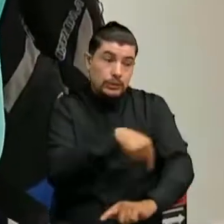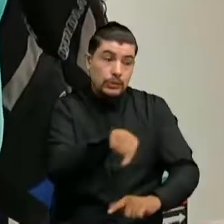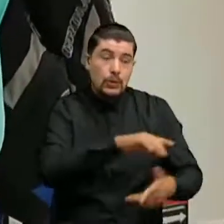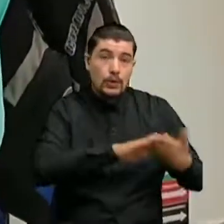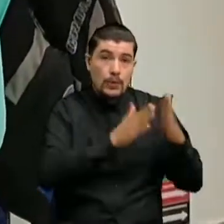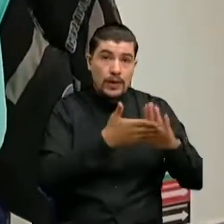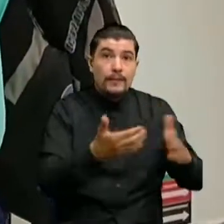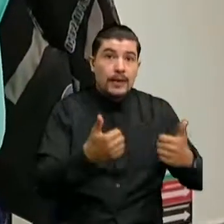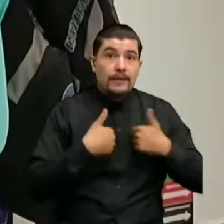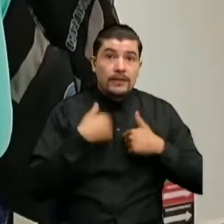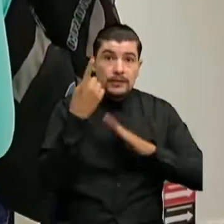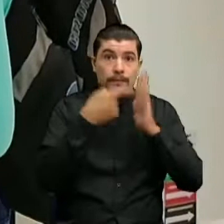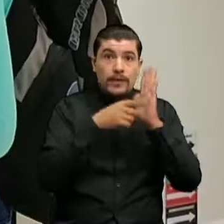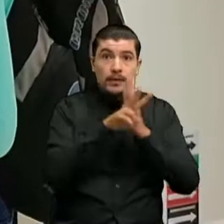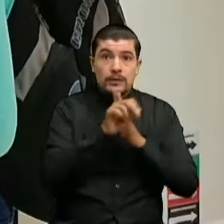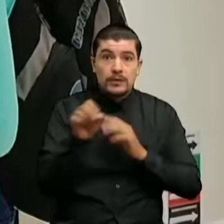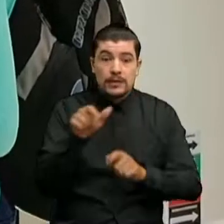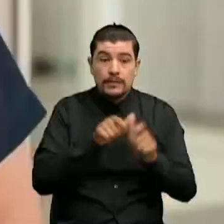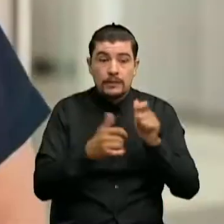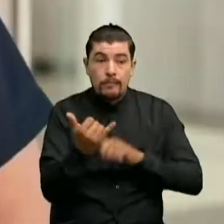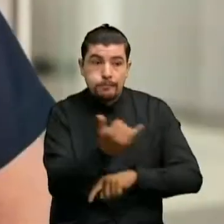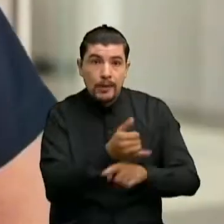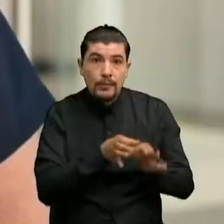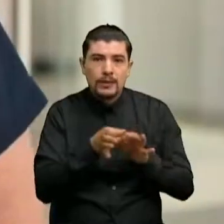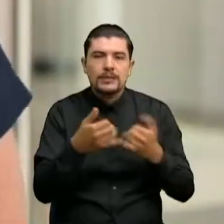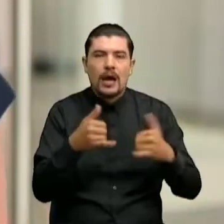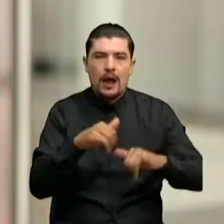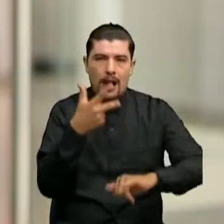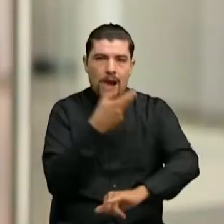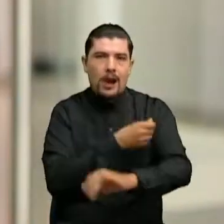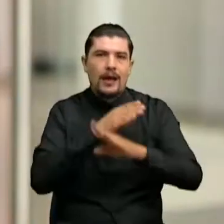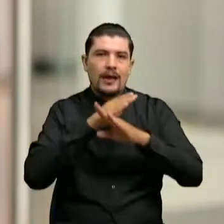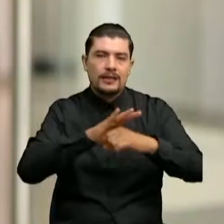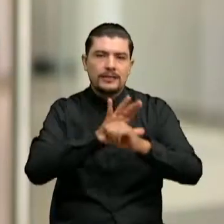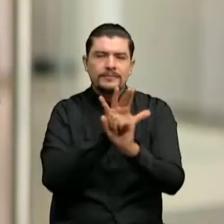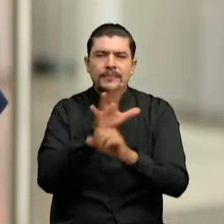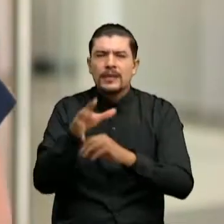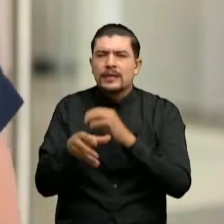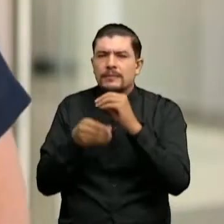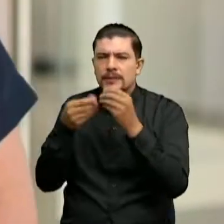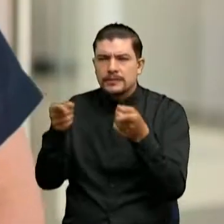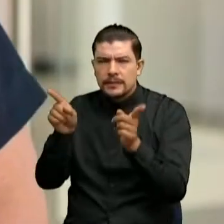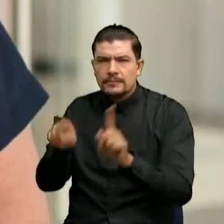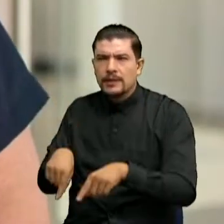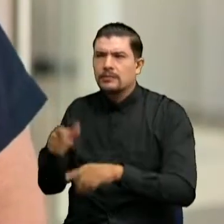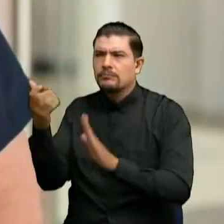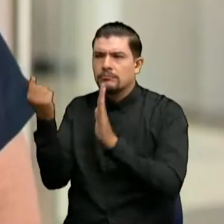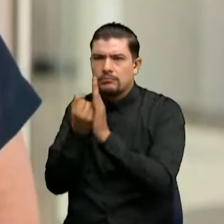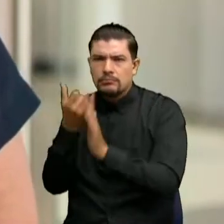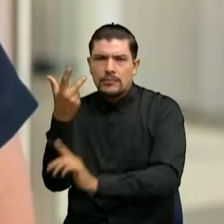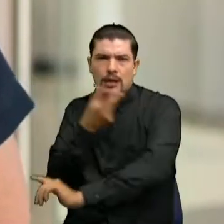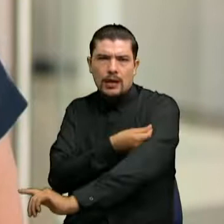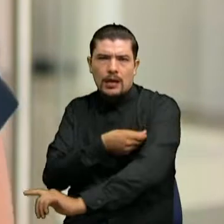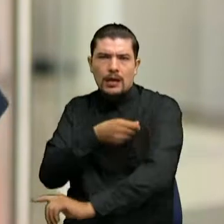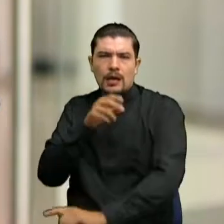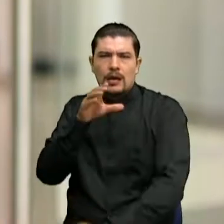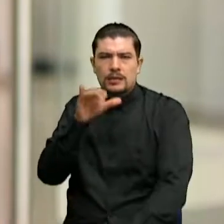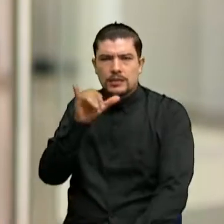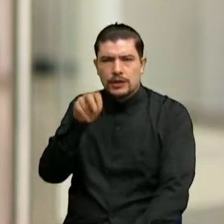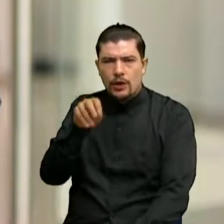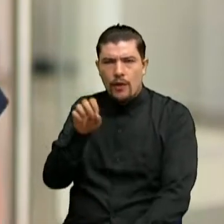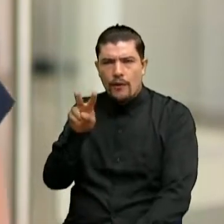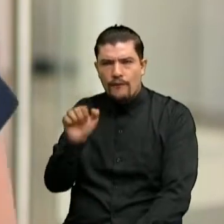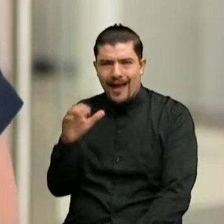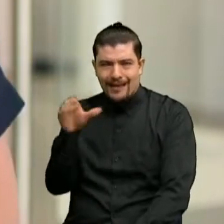pues 1.200 personas de nuestro municipio quedaron inmunizadas y también hemos manejado biológico Sinovac, de la